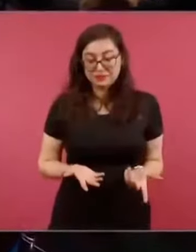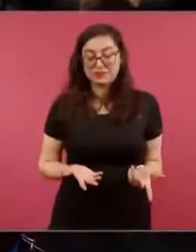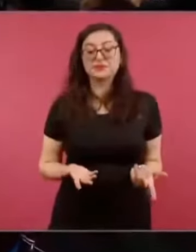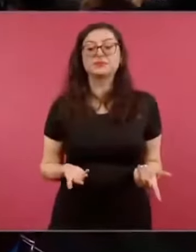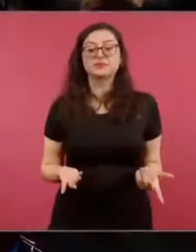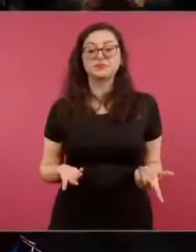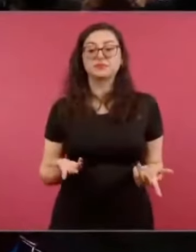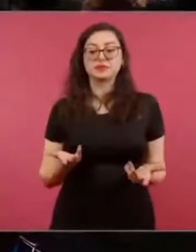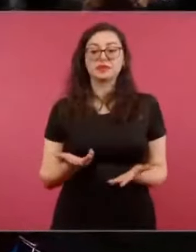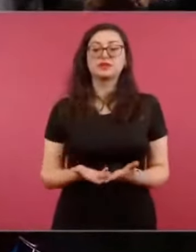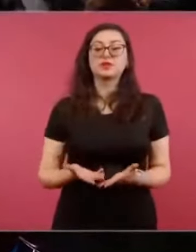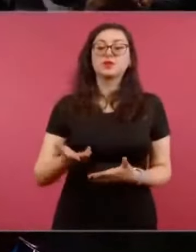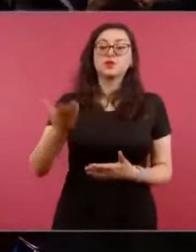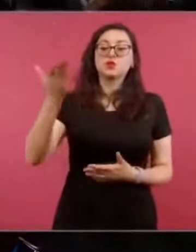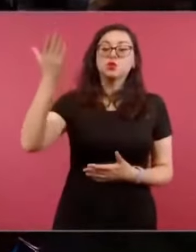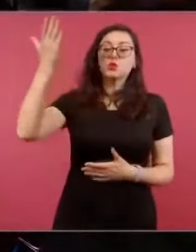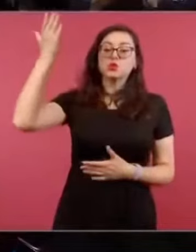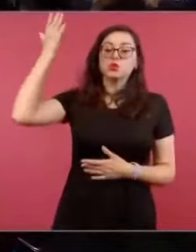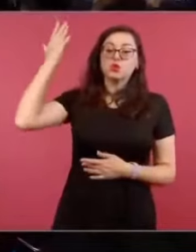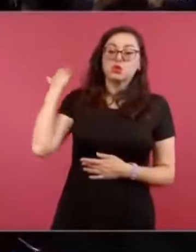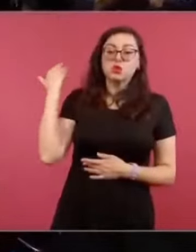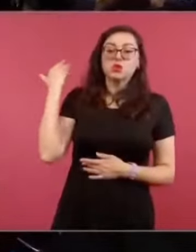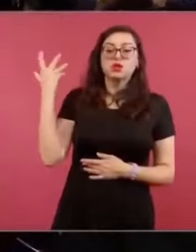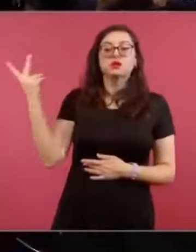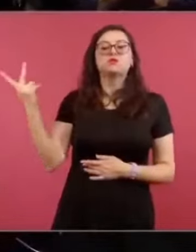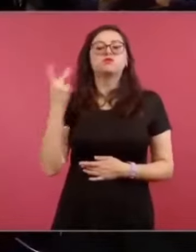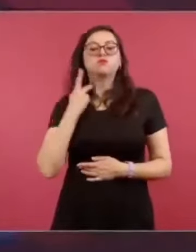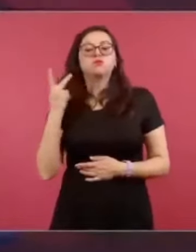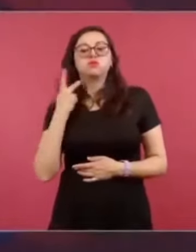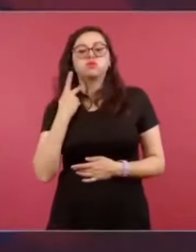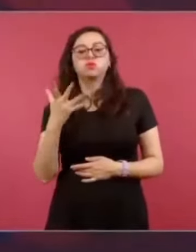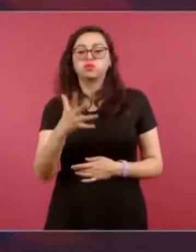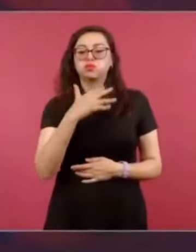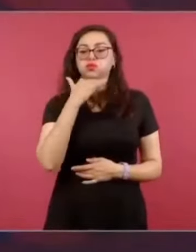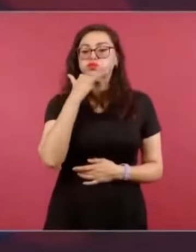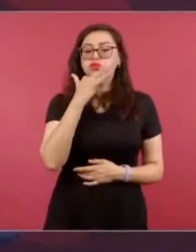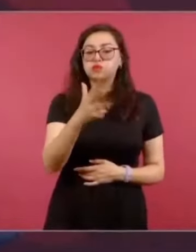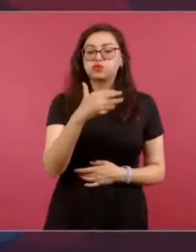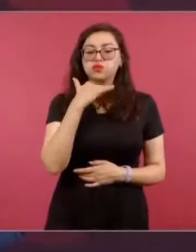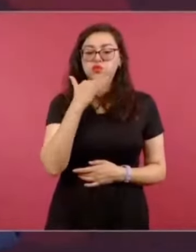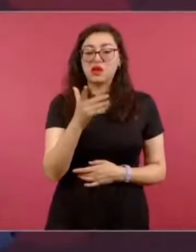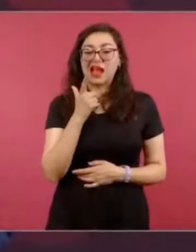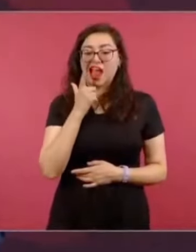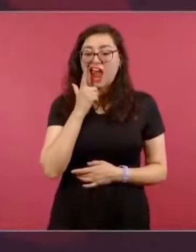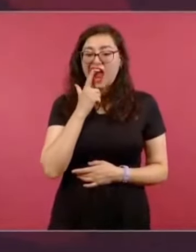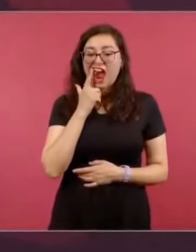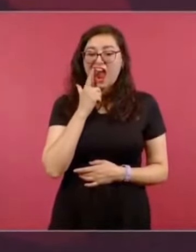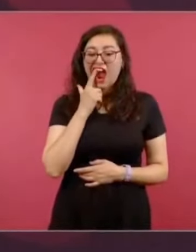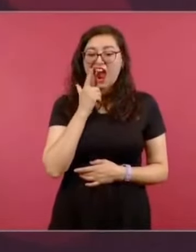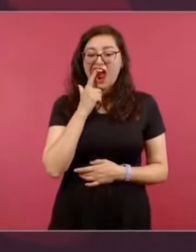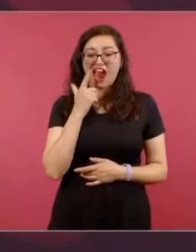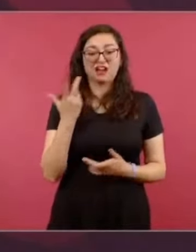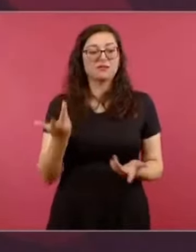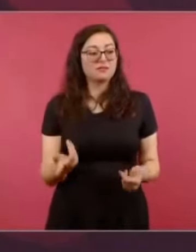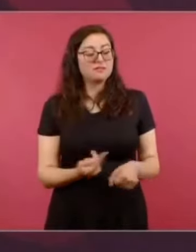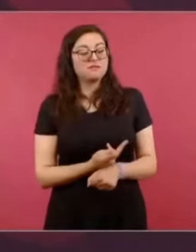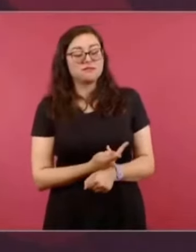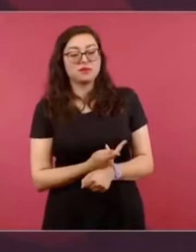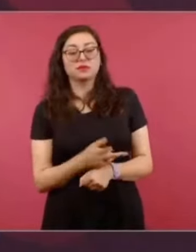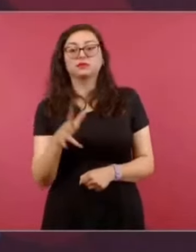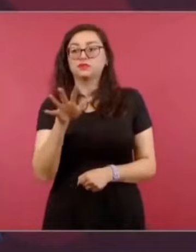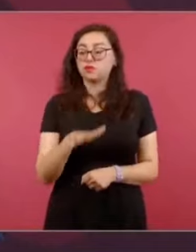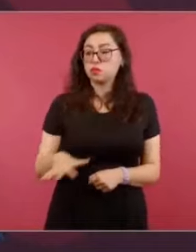celebraba a los políticos corruptos que en su barrio, su policía,